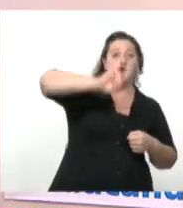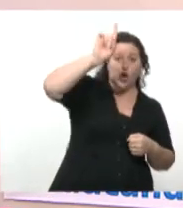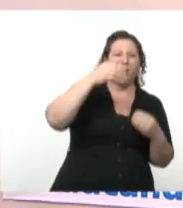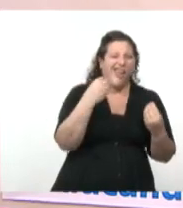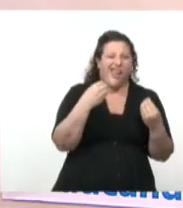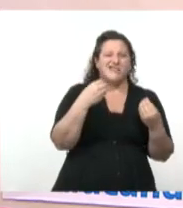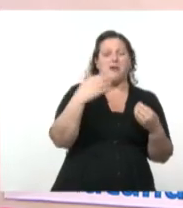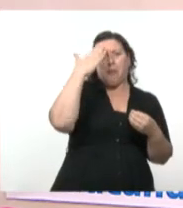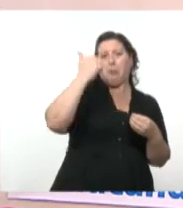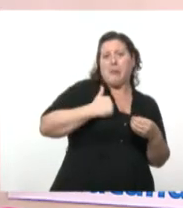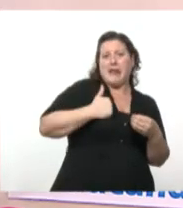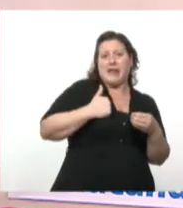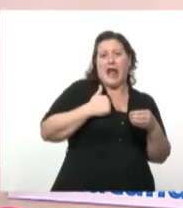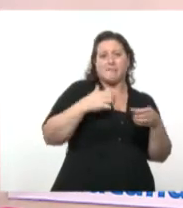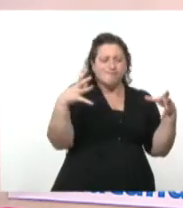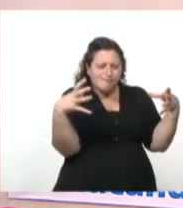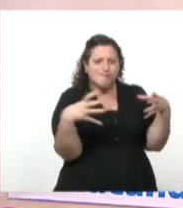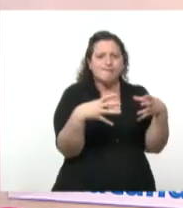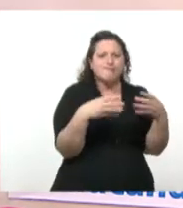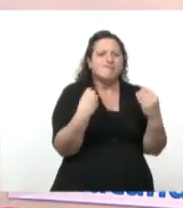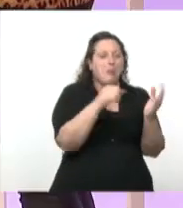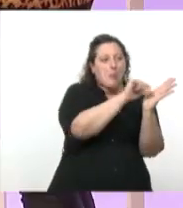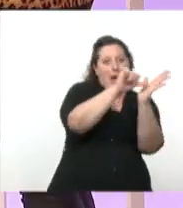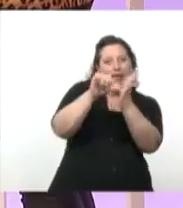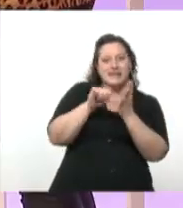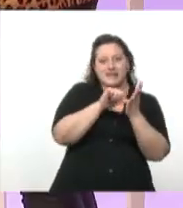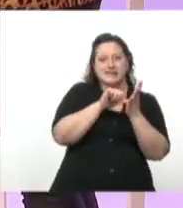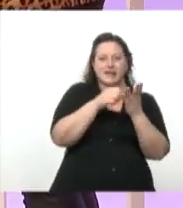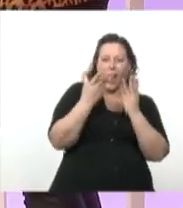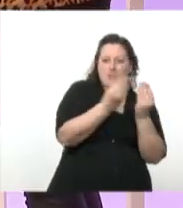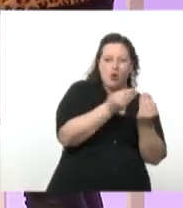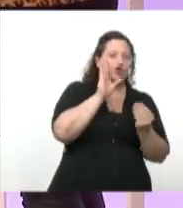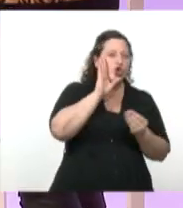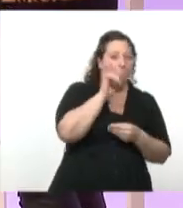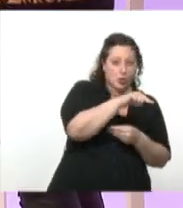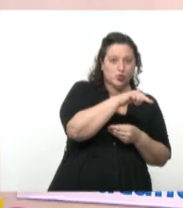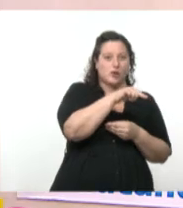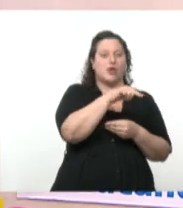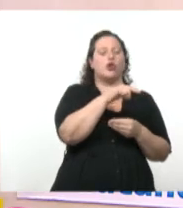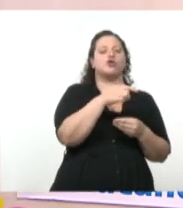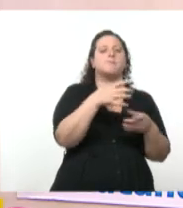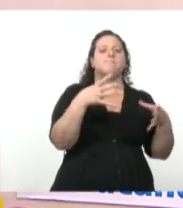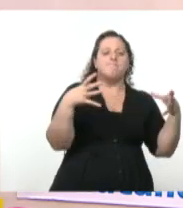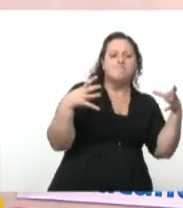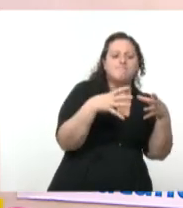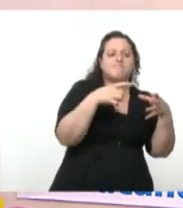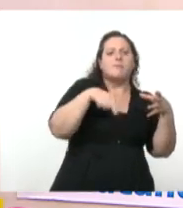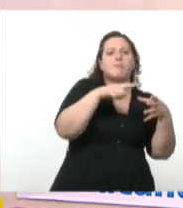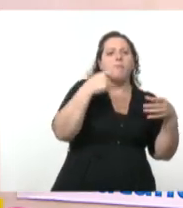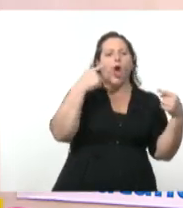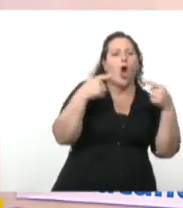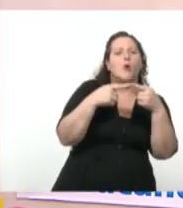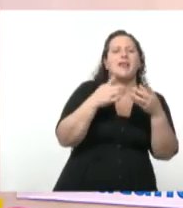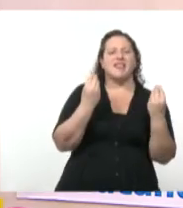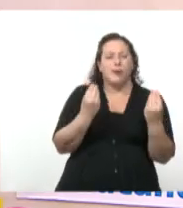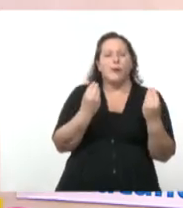una serie de países del mundo capitalista que van a tratar de contener de manera militar el avance o el posible avance,